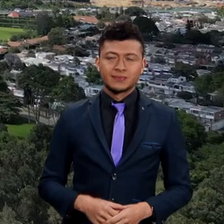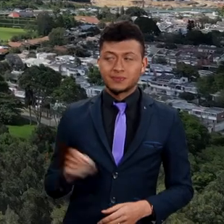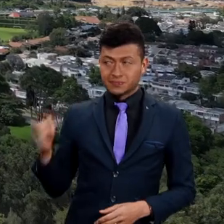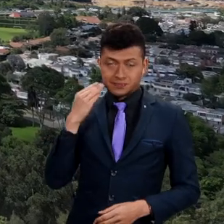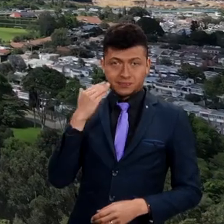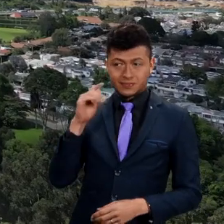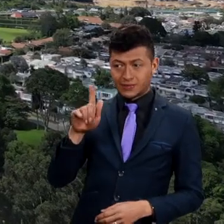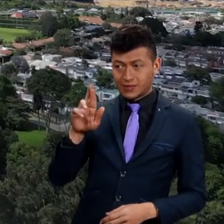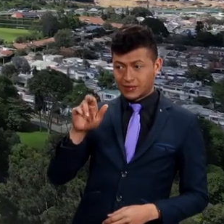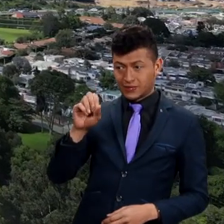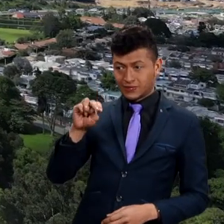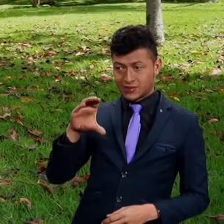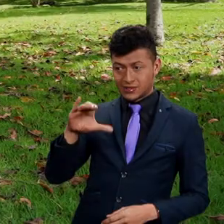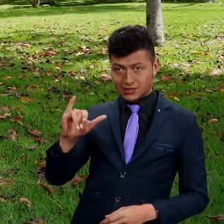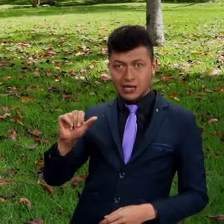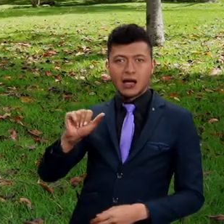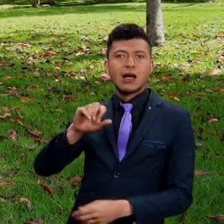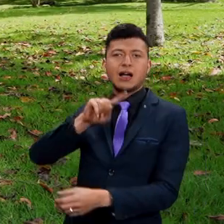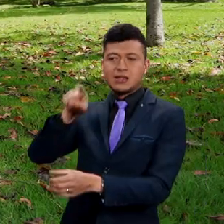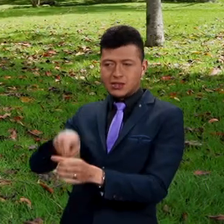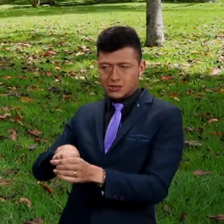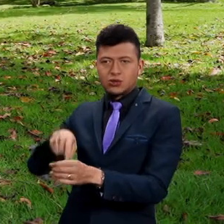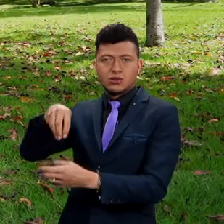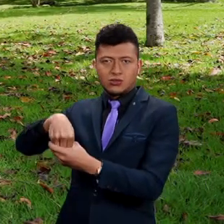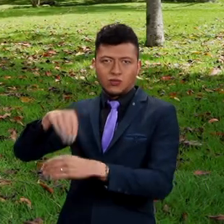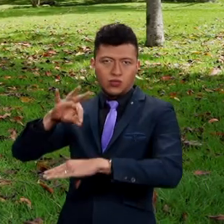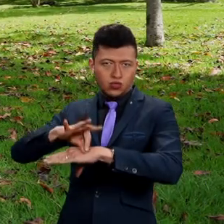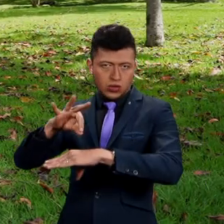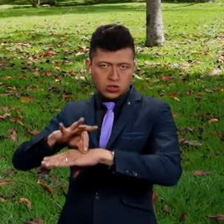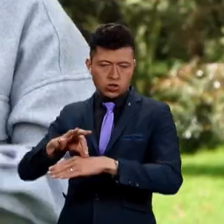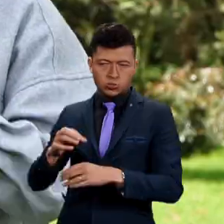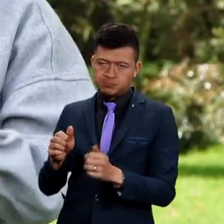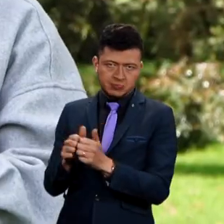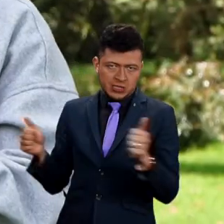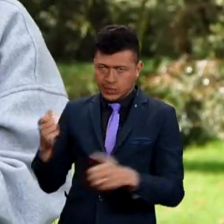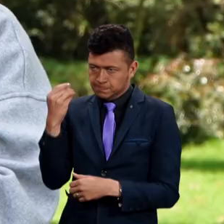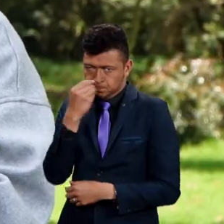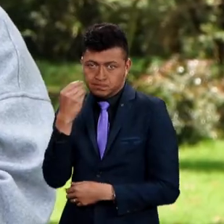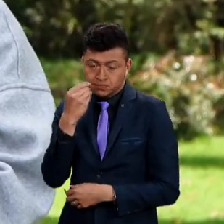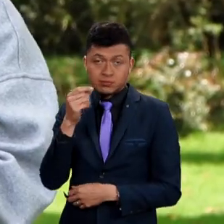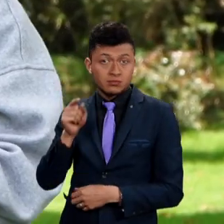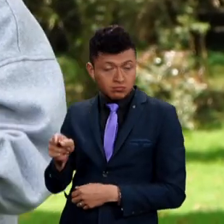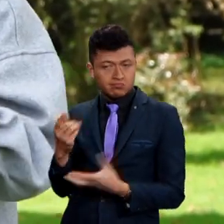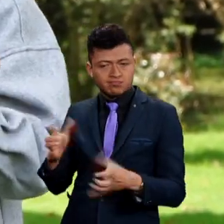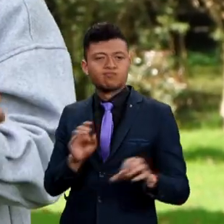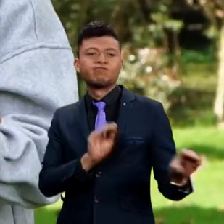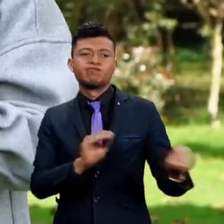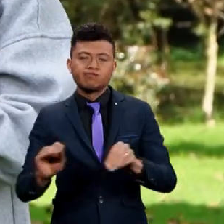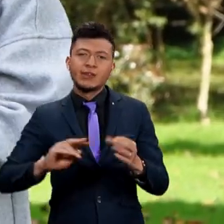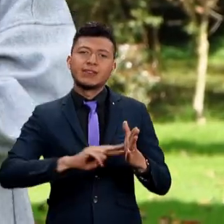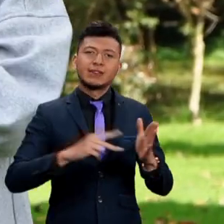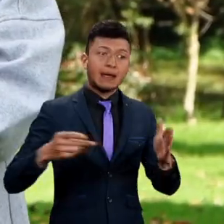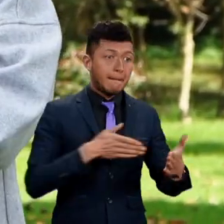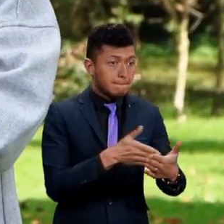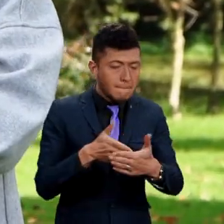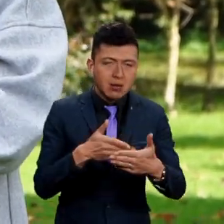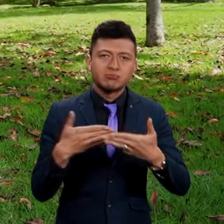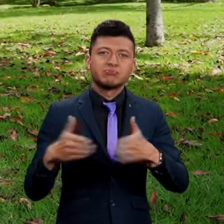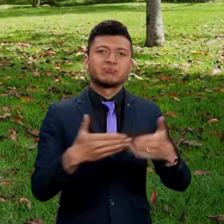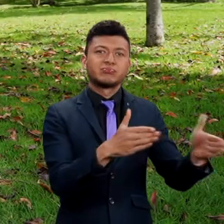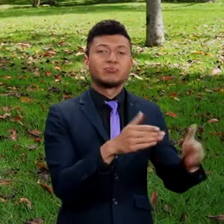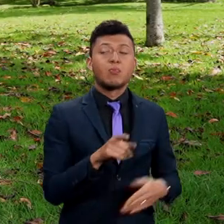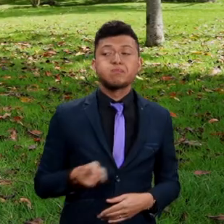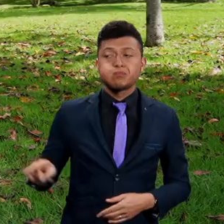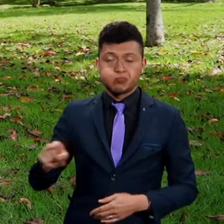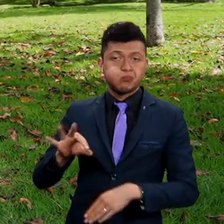Francia Ramírez y sus compañeros pertenecen a una fundación sin ánimo de lucro en la que decidieron implementar formación TIC sin barreras,